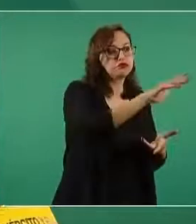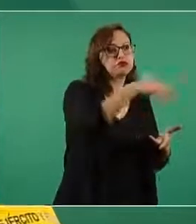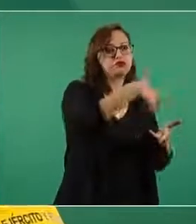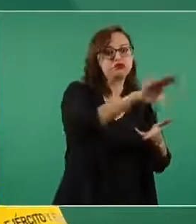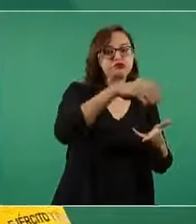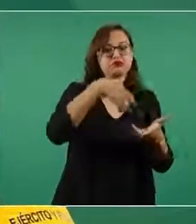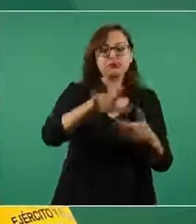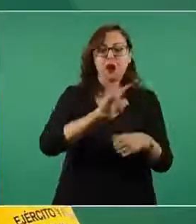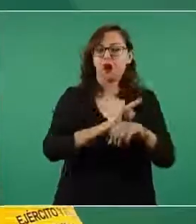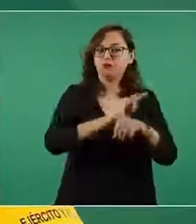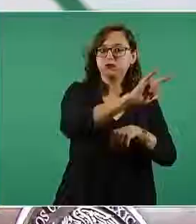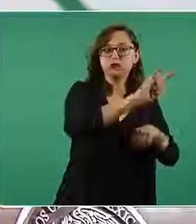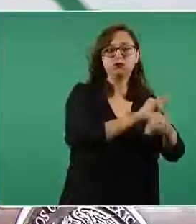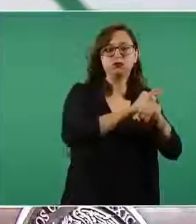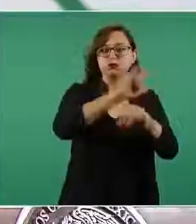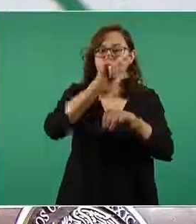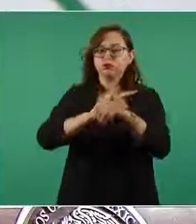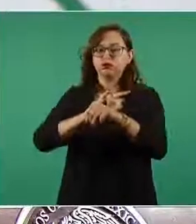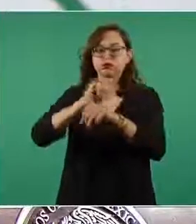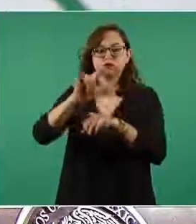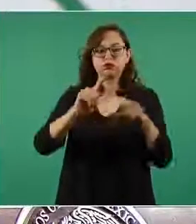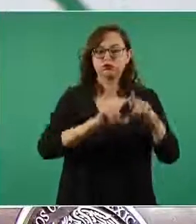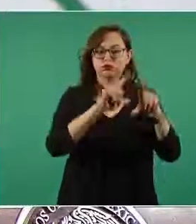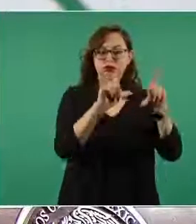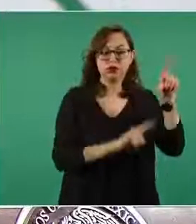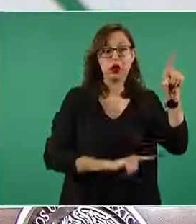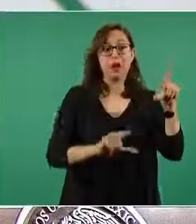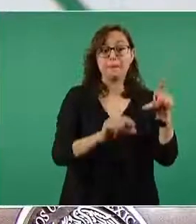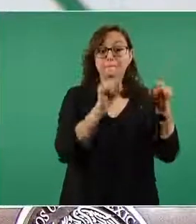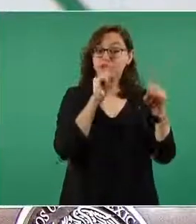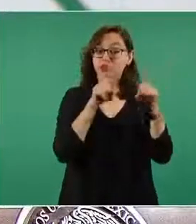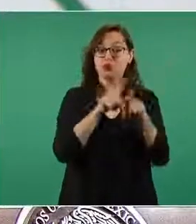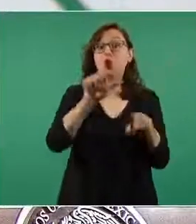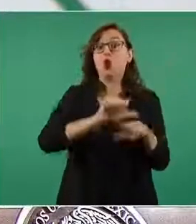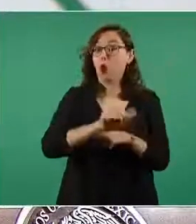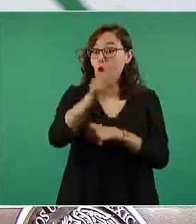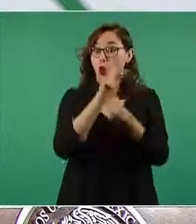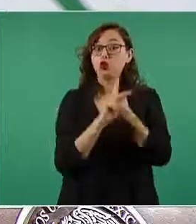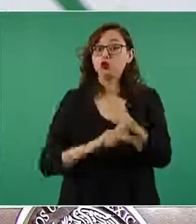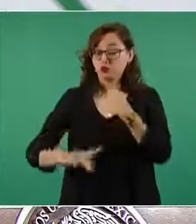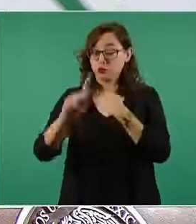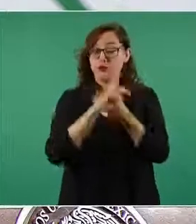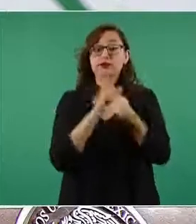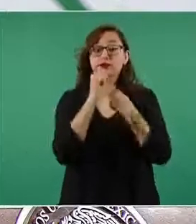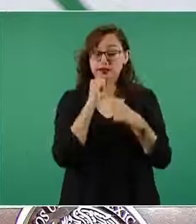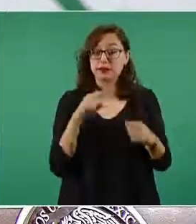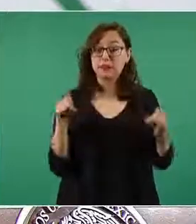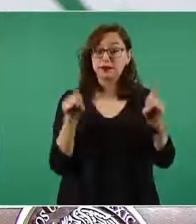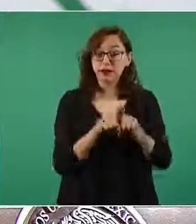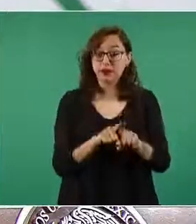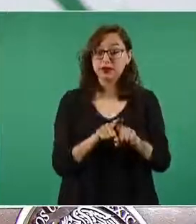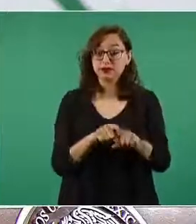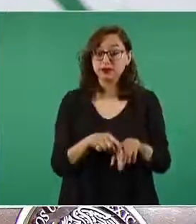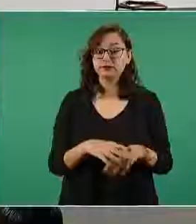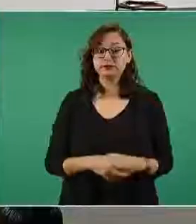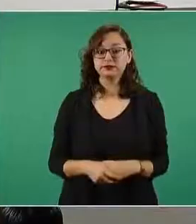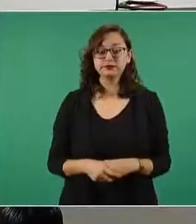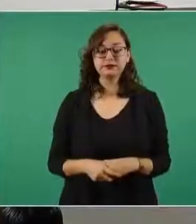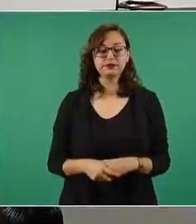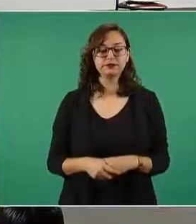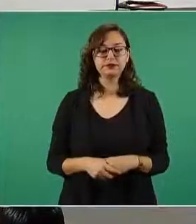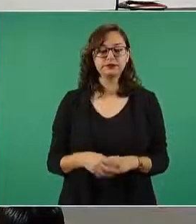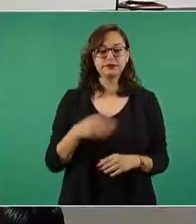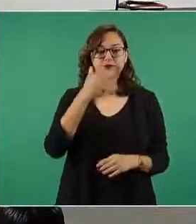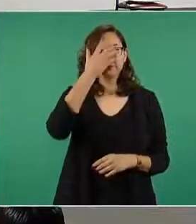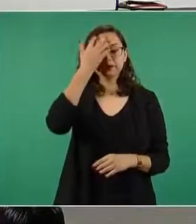por medios aéreos a toda la República Mexicana o inclusive al extranjero para